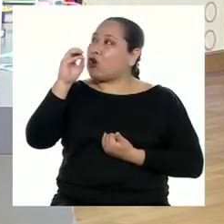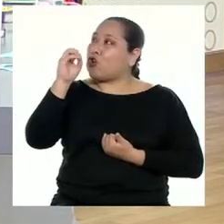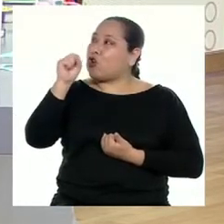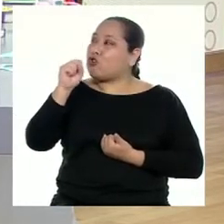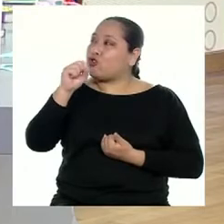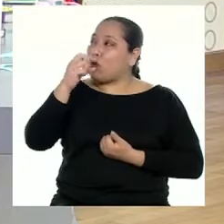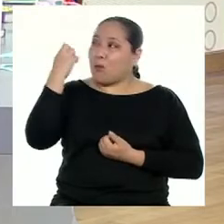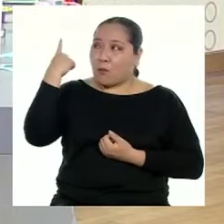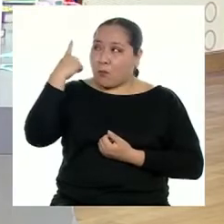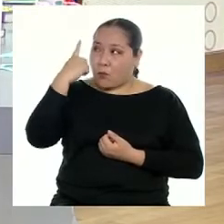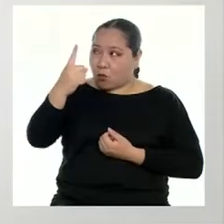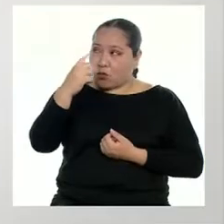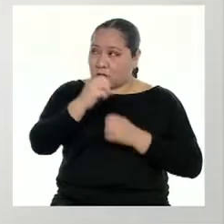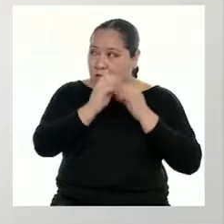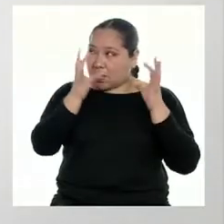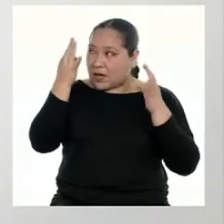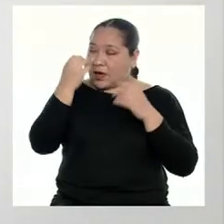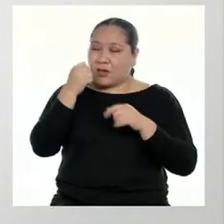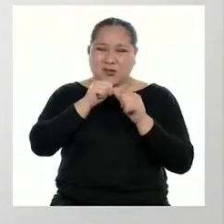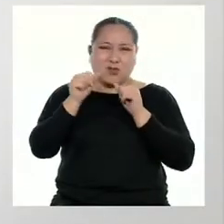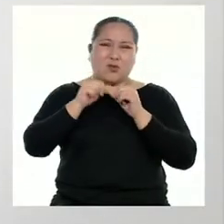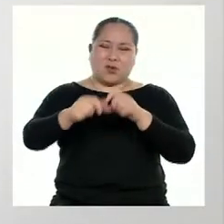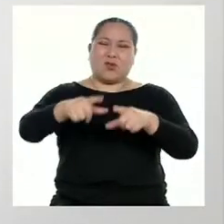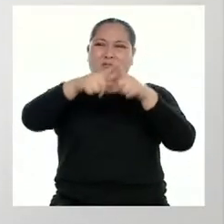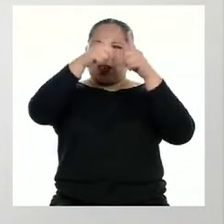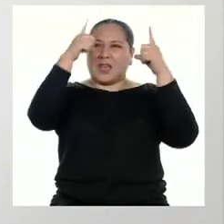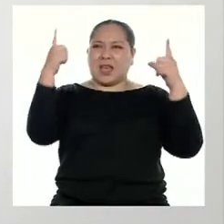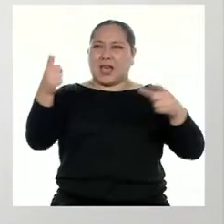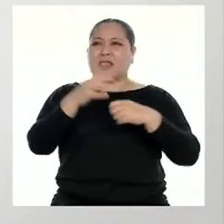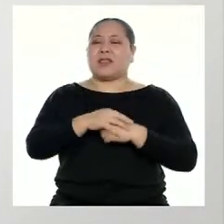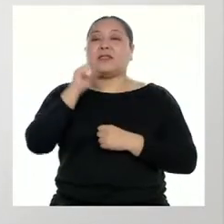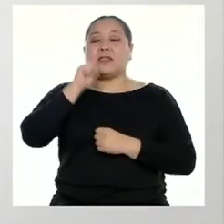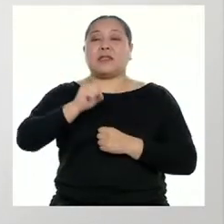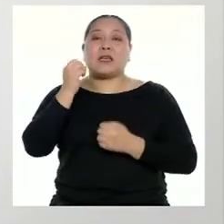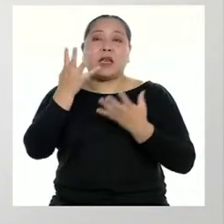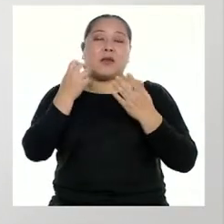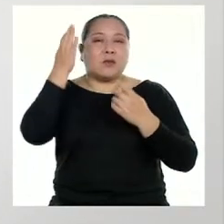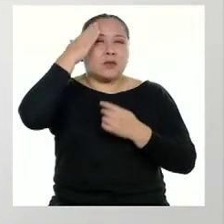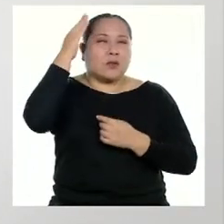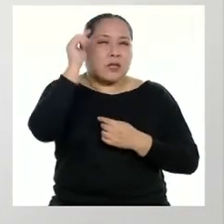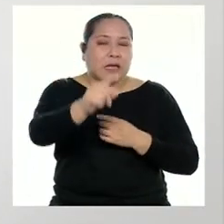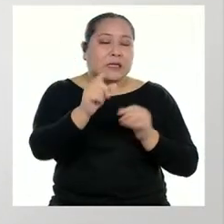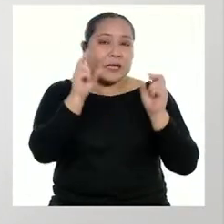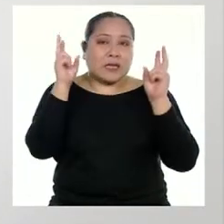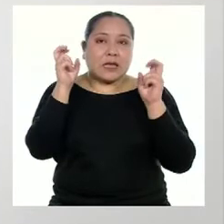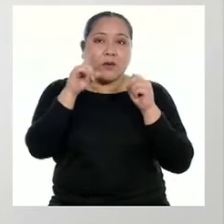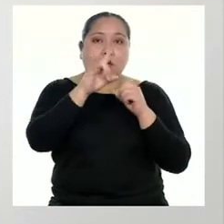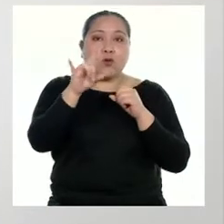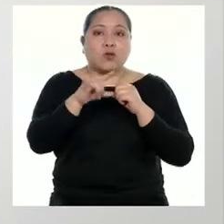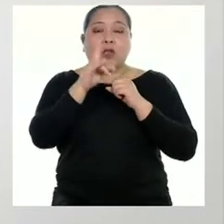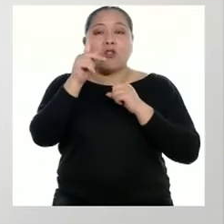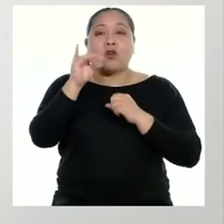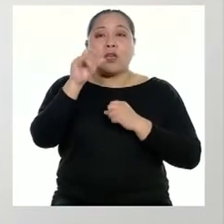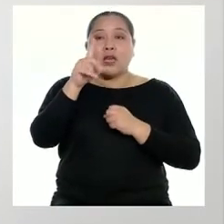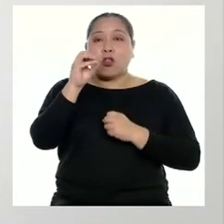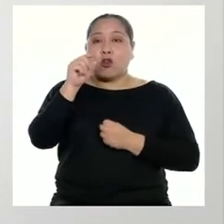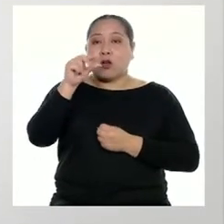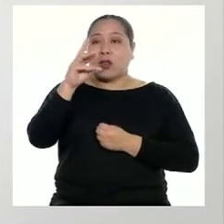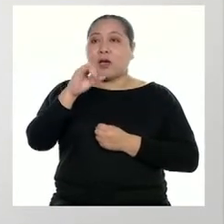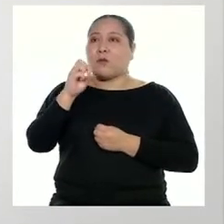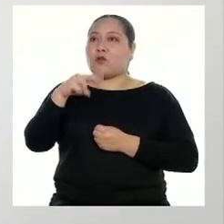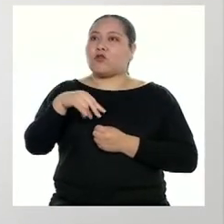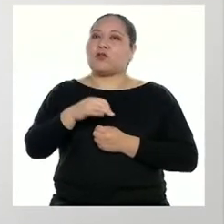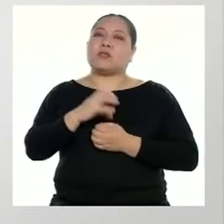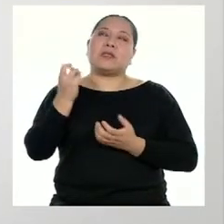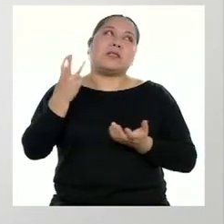Esos son números muy grandes. Así es. Y si queremos hacer cálculos sobre este tema usando kilogramos, significaría